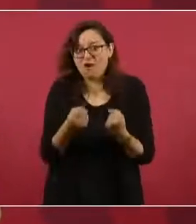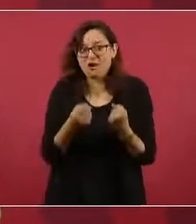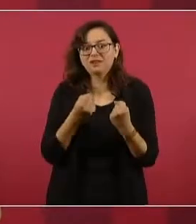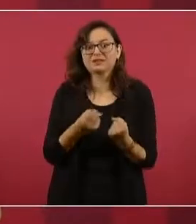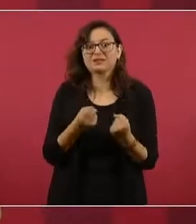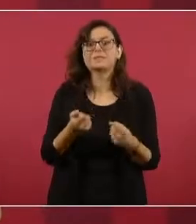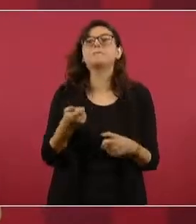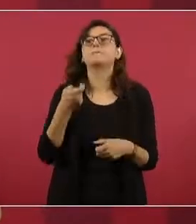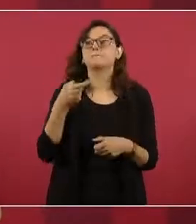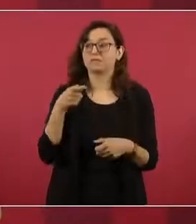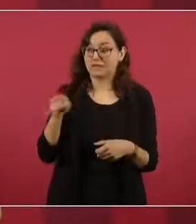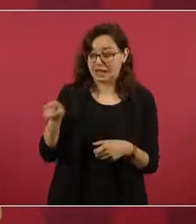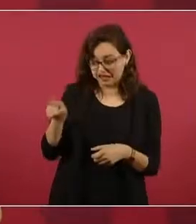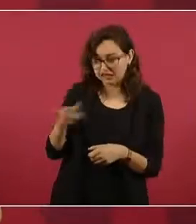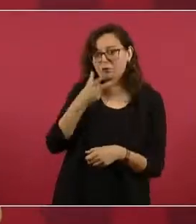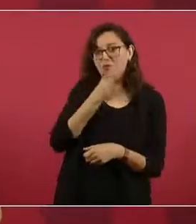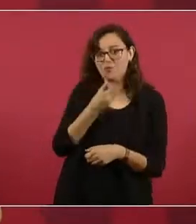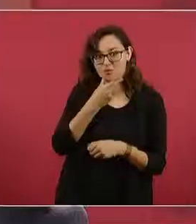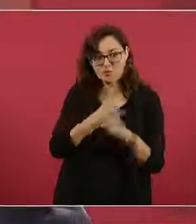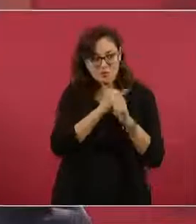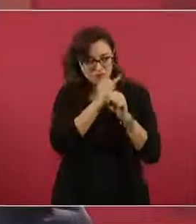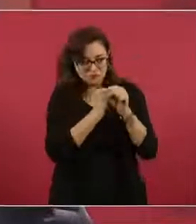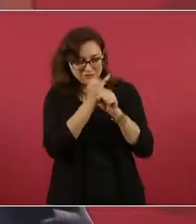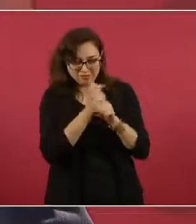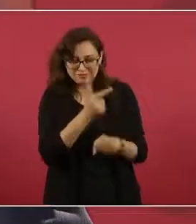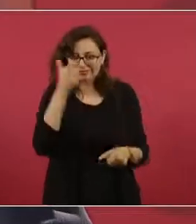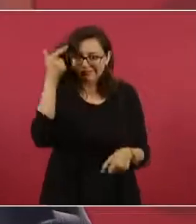siguen haciendo en el mundo.